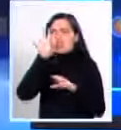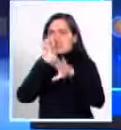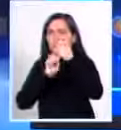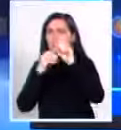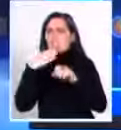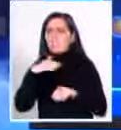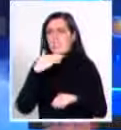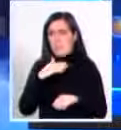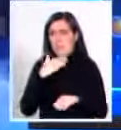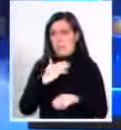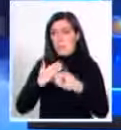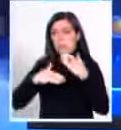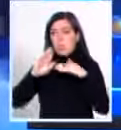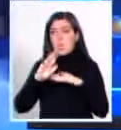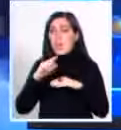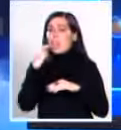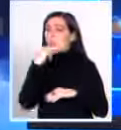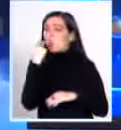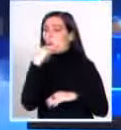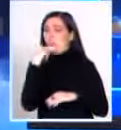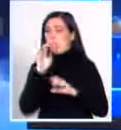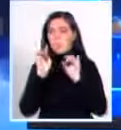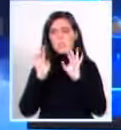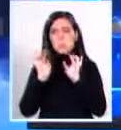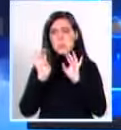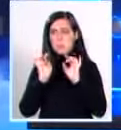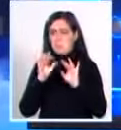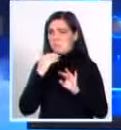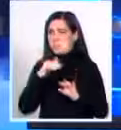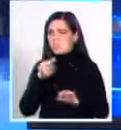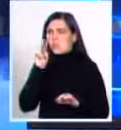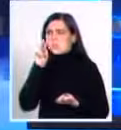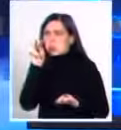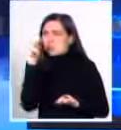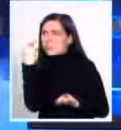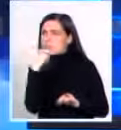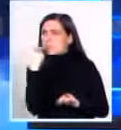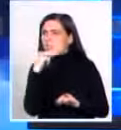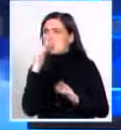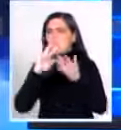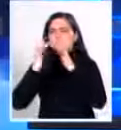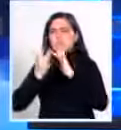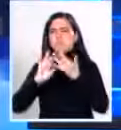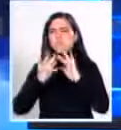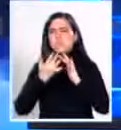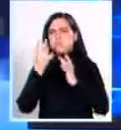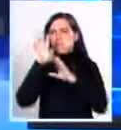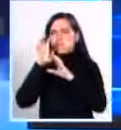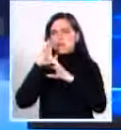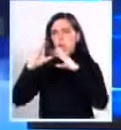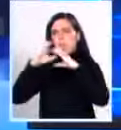Yo soy un lector de labios espontáneo, tolerable. Entonces, en esas conexiones me arregló bastante bien.